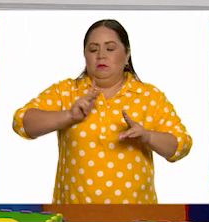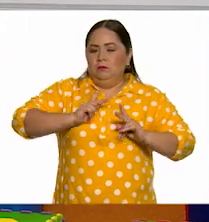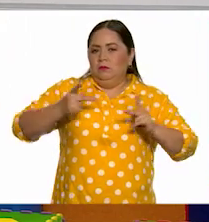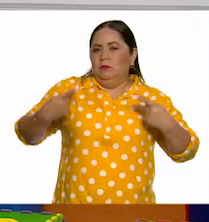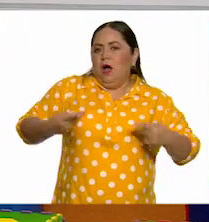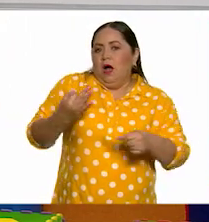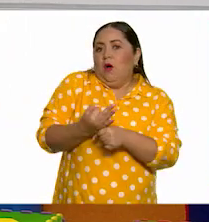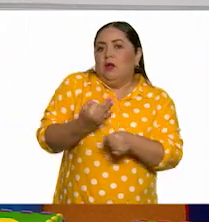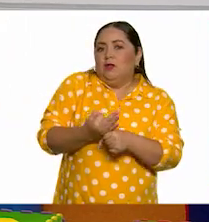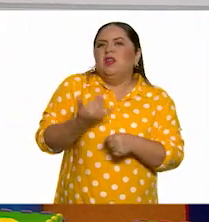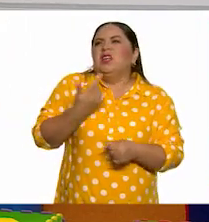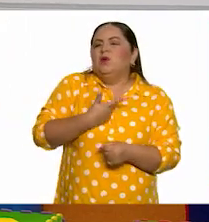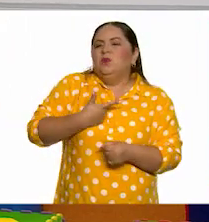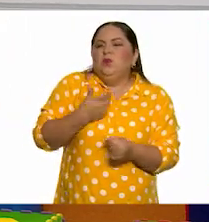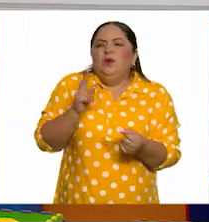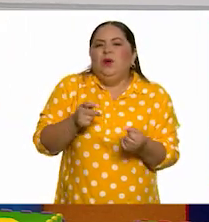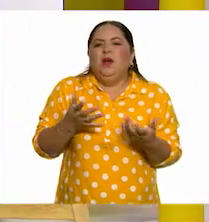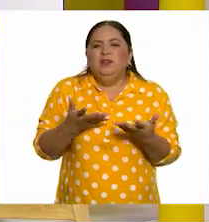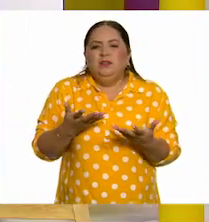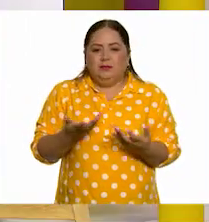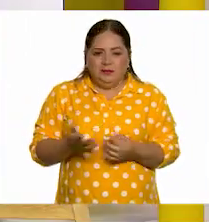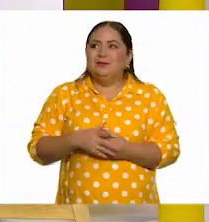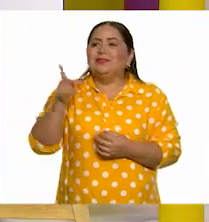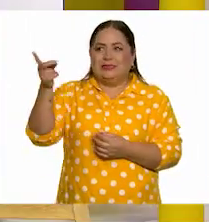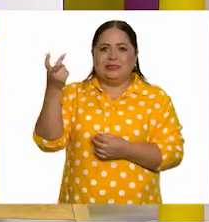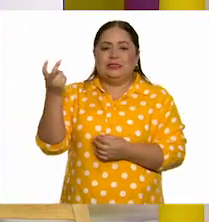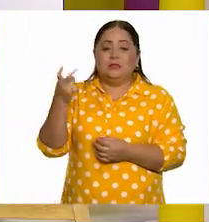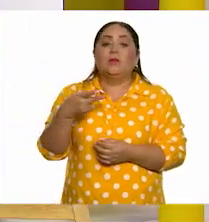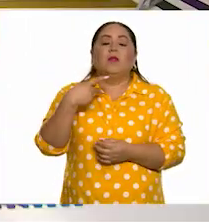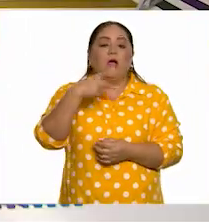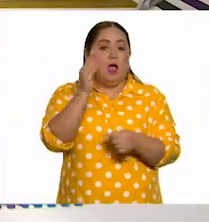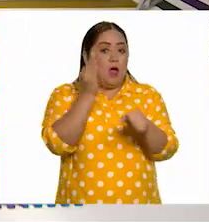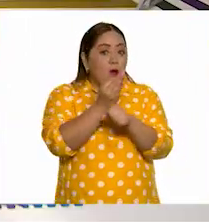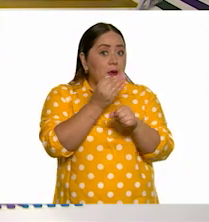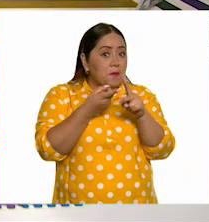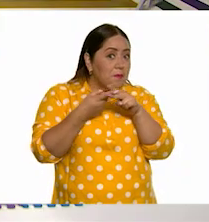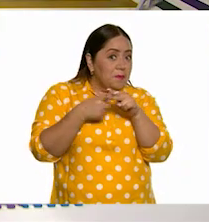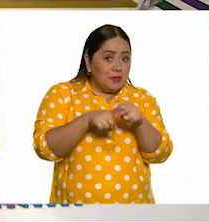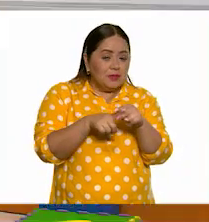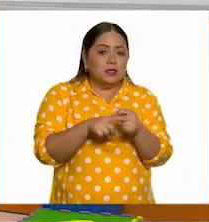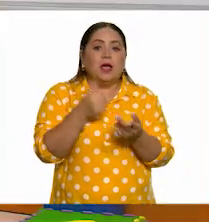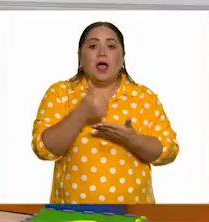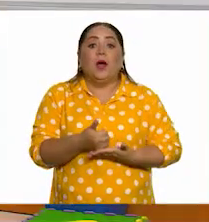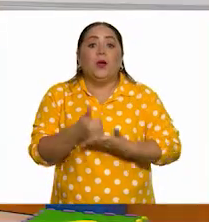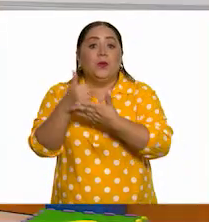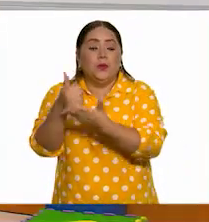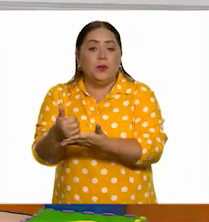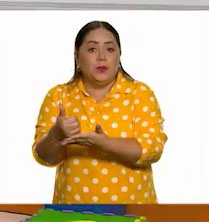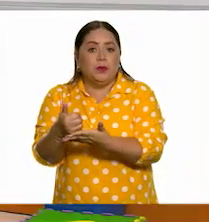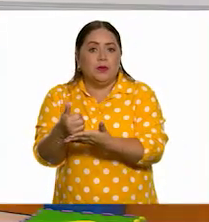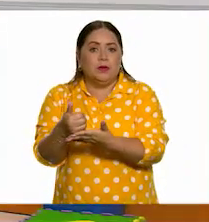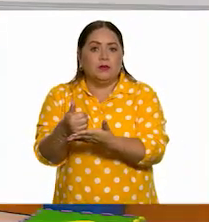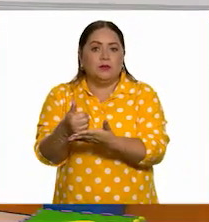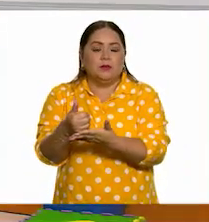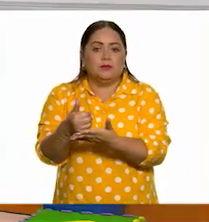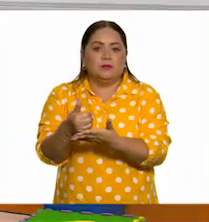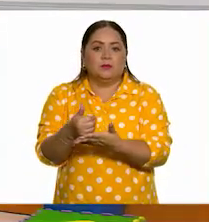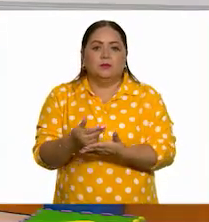personalidad y lo que nos gusta hacer. Así es. Entonces, vamos a empezar y vamos a ayudar a